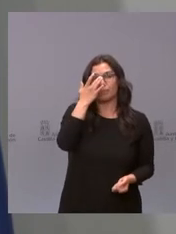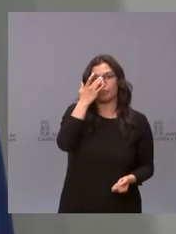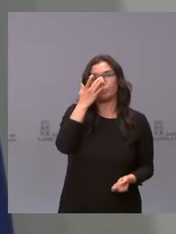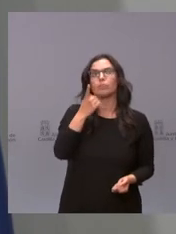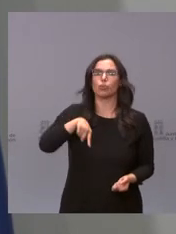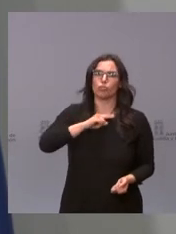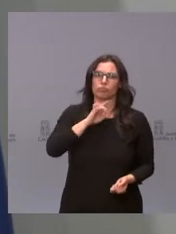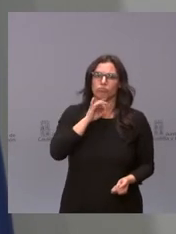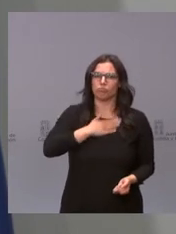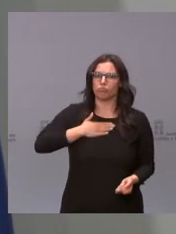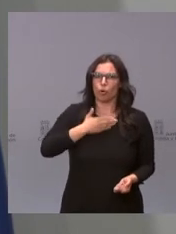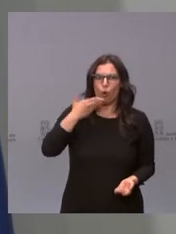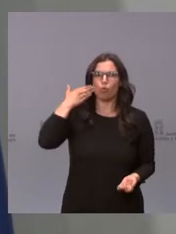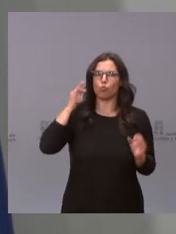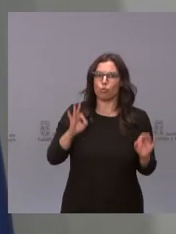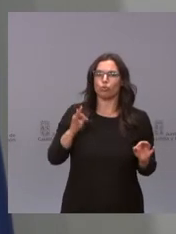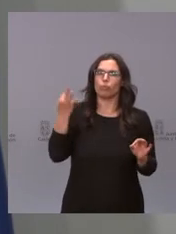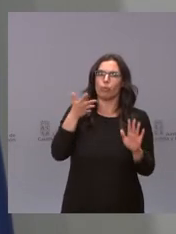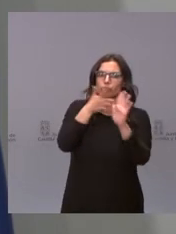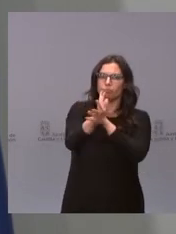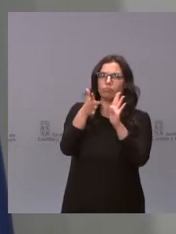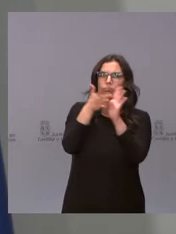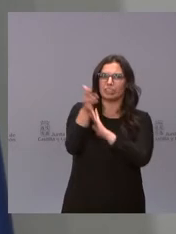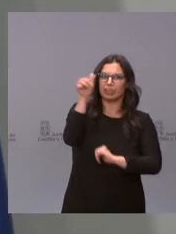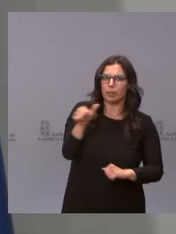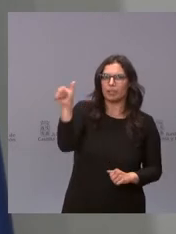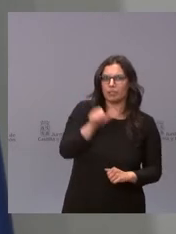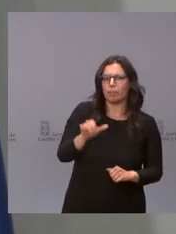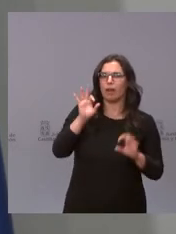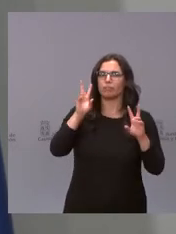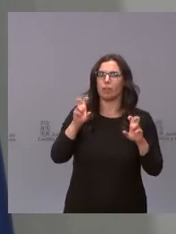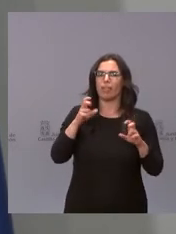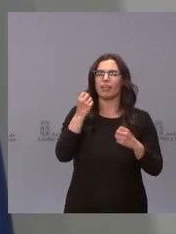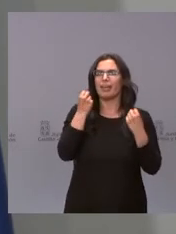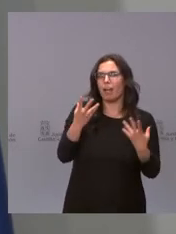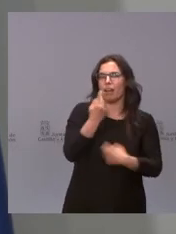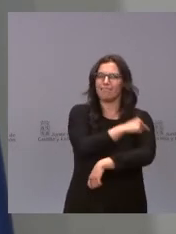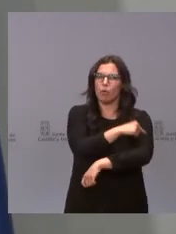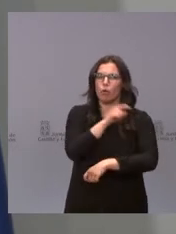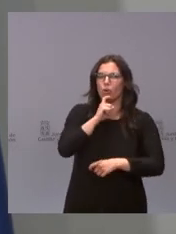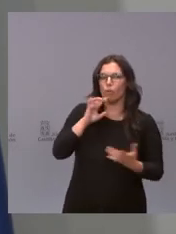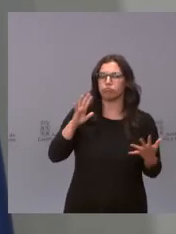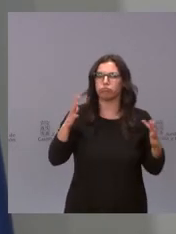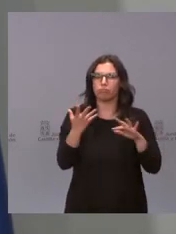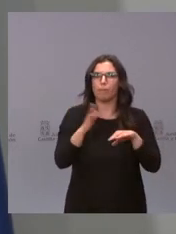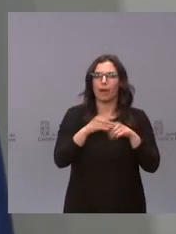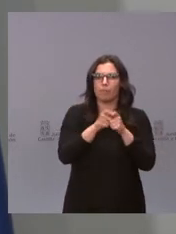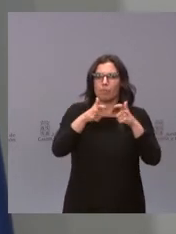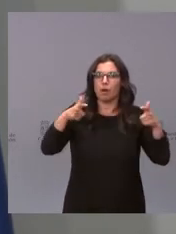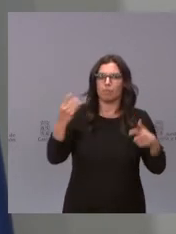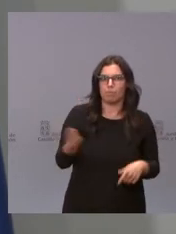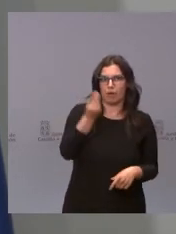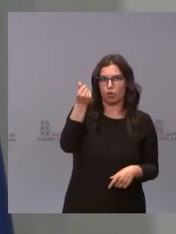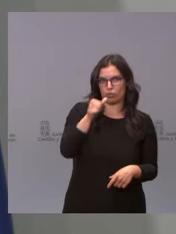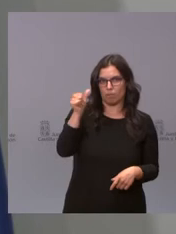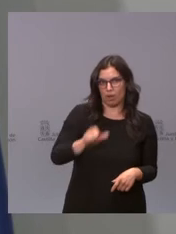satisfechos de ello, pues a dar explicaciones semanalmente sobre la evolución y a ir mejorando nuestros resultados cada